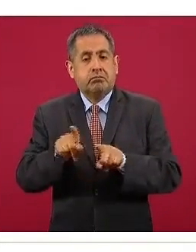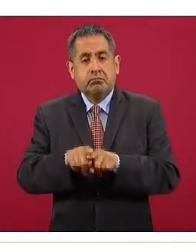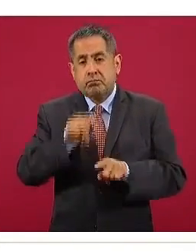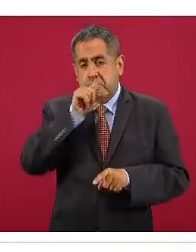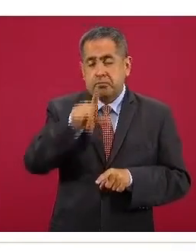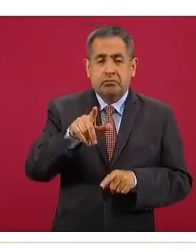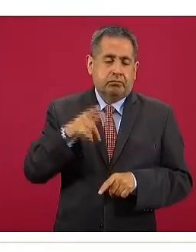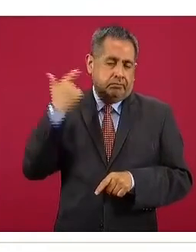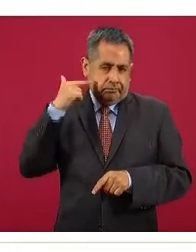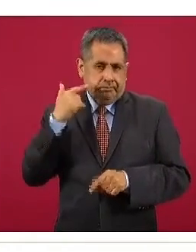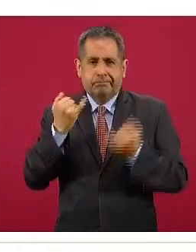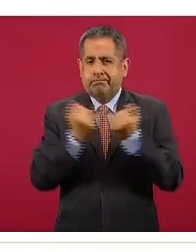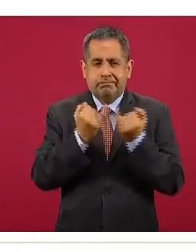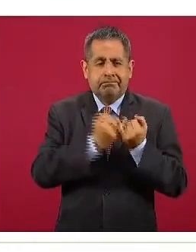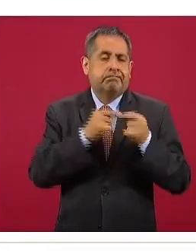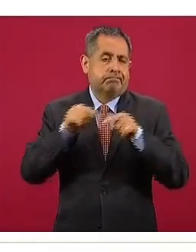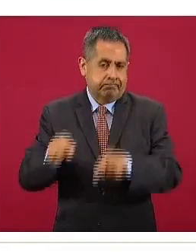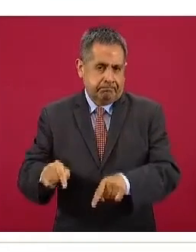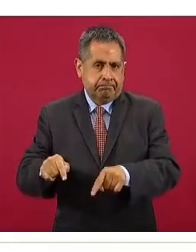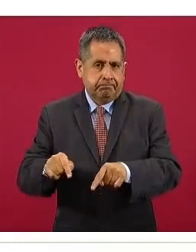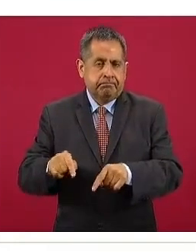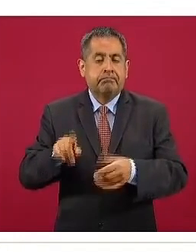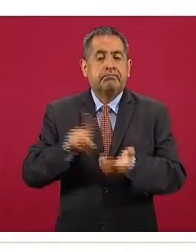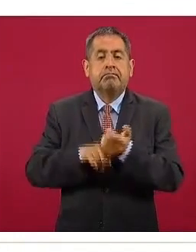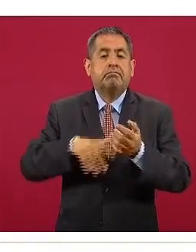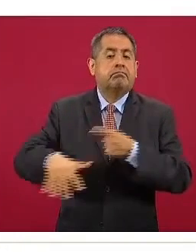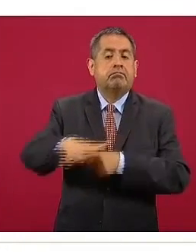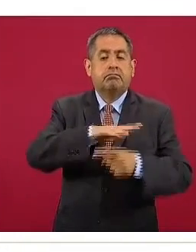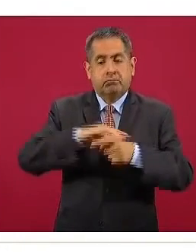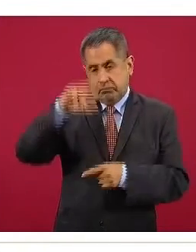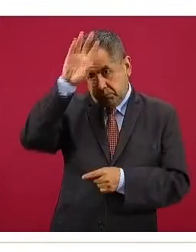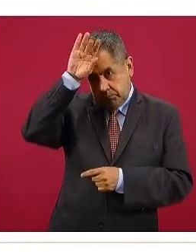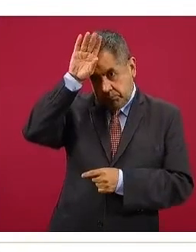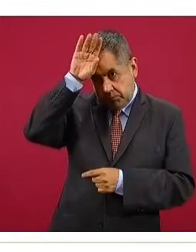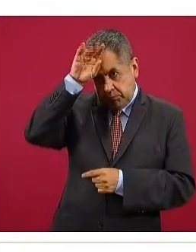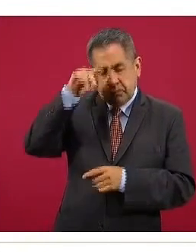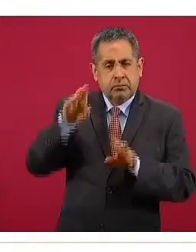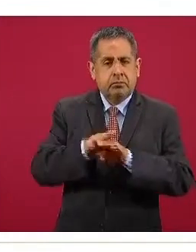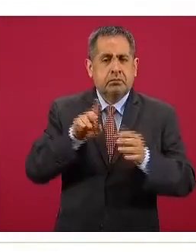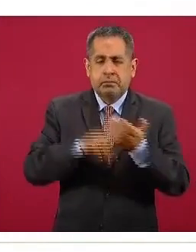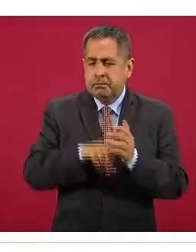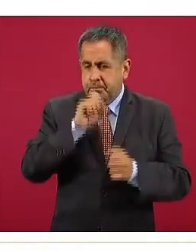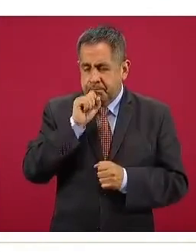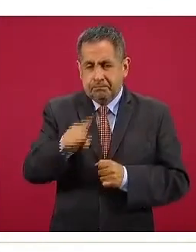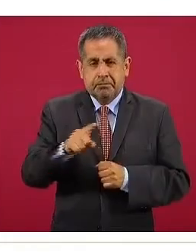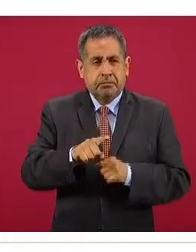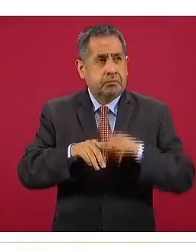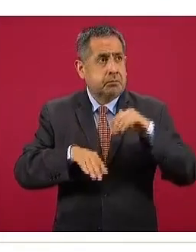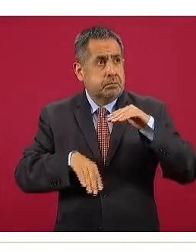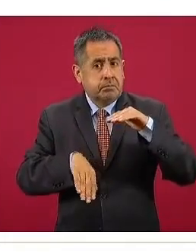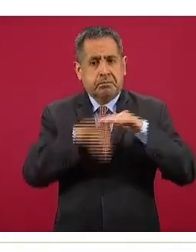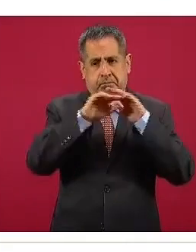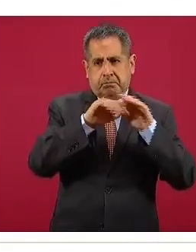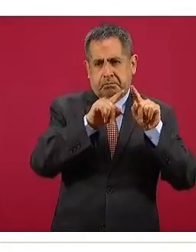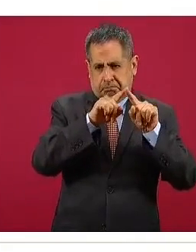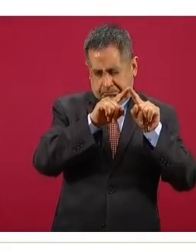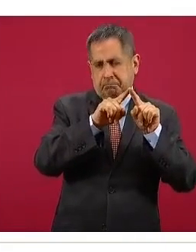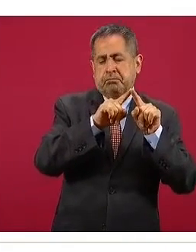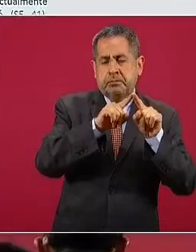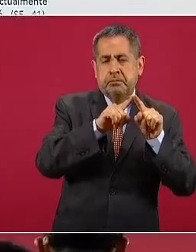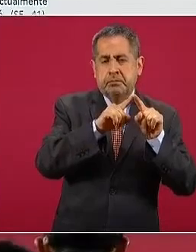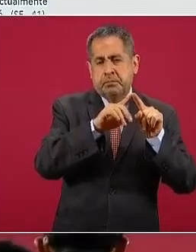metrópolis de Guadalajara, aquí obviamente también por la metrópolis de Monterrey. Mismo fenómeno, llegan a un punto alto de meseta,